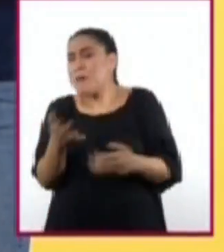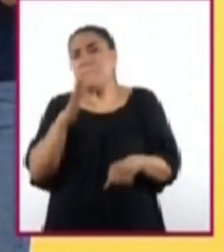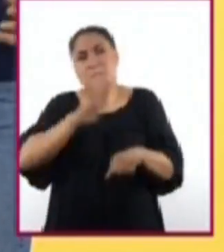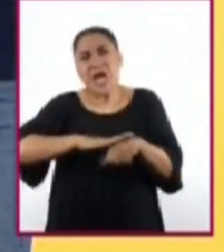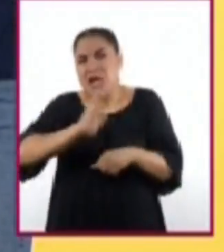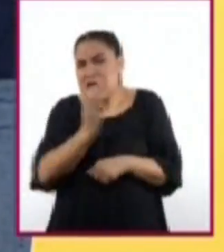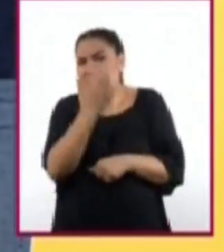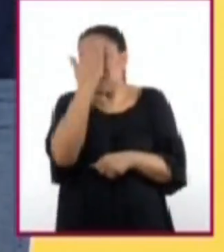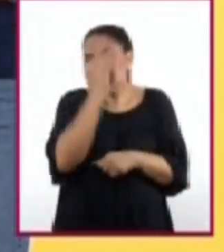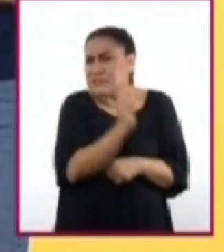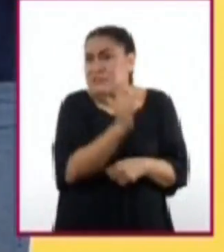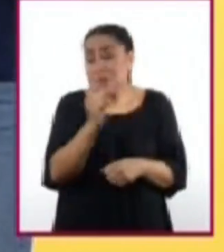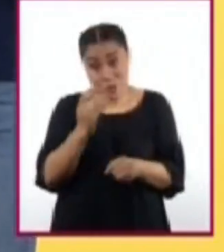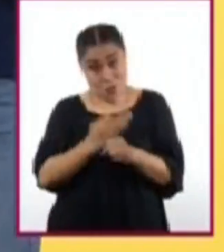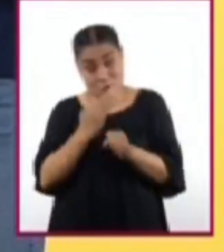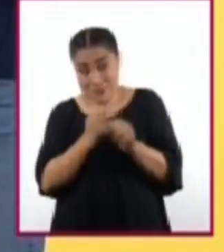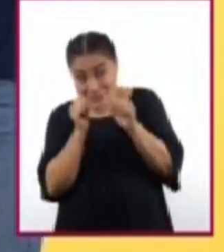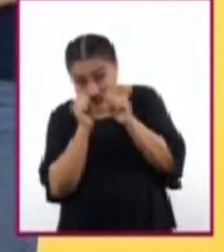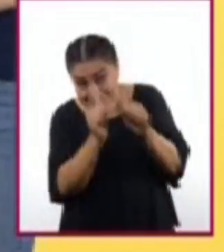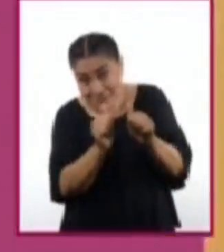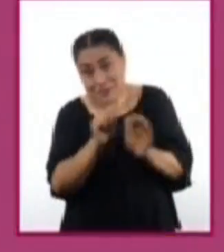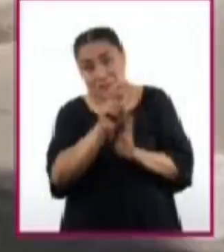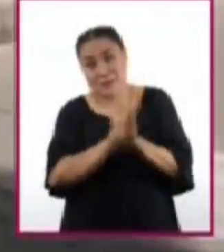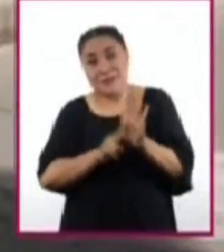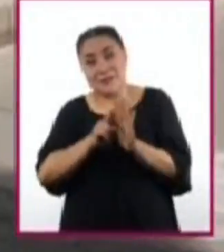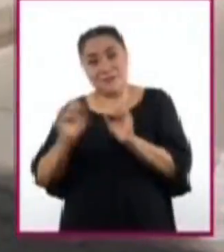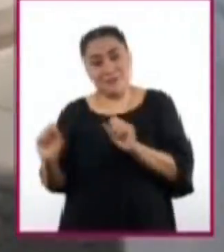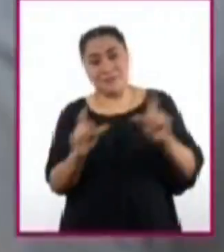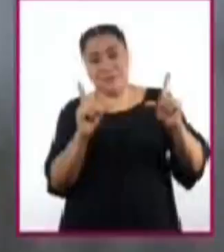acerca de esto, pongamos atención al siguiente video.